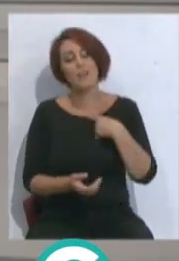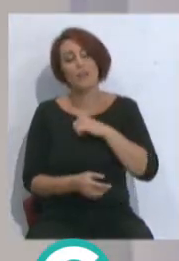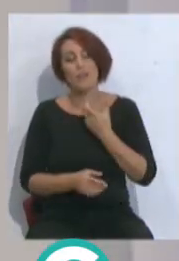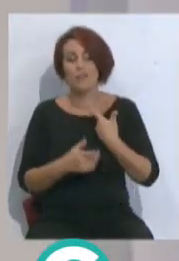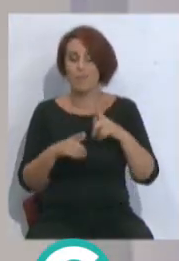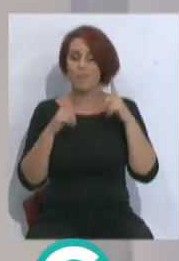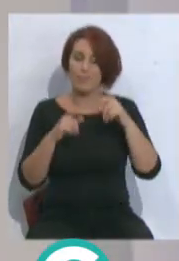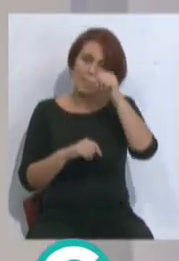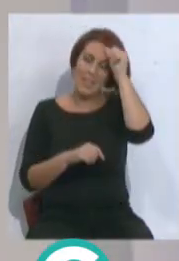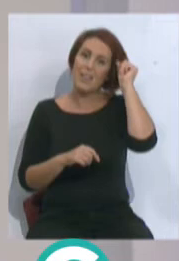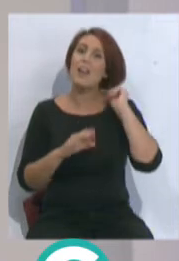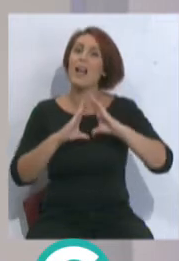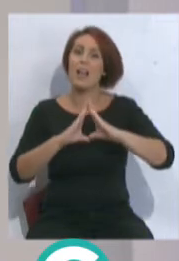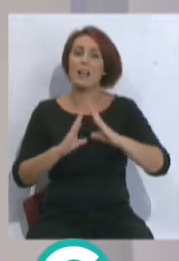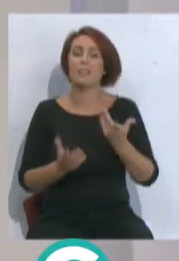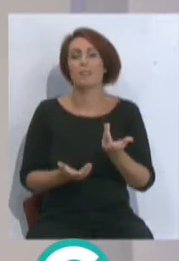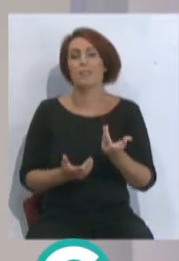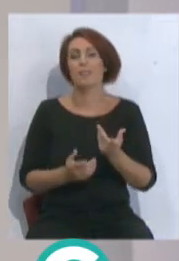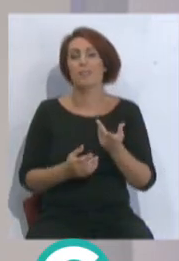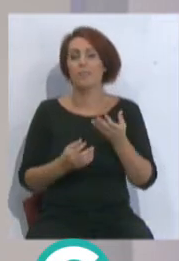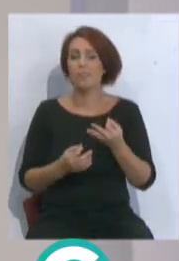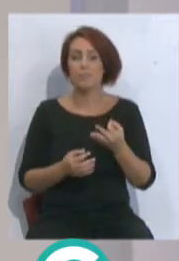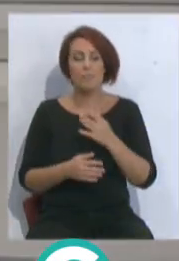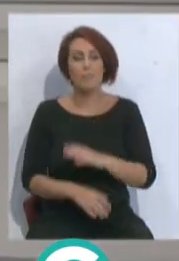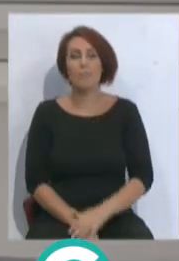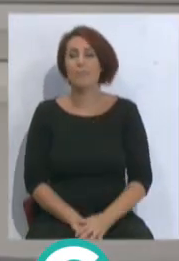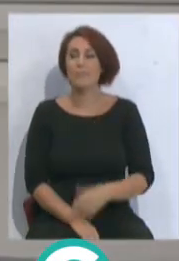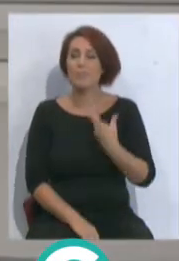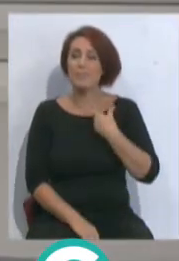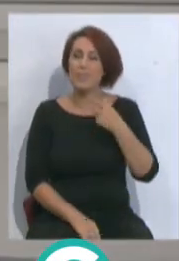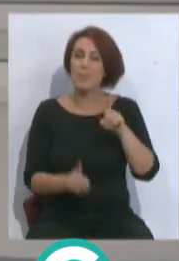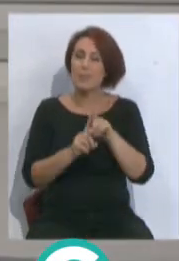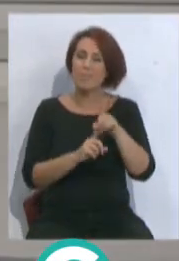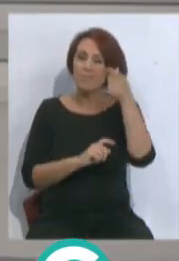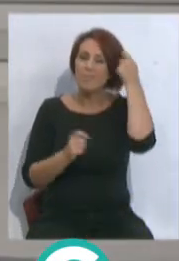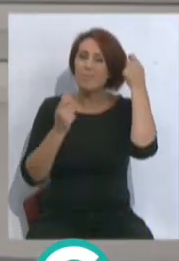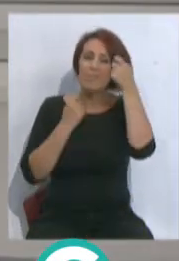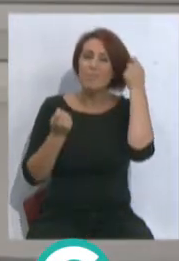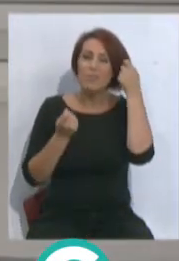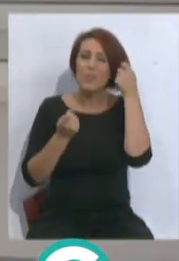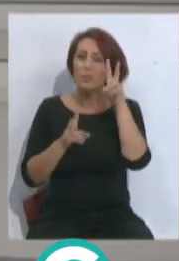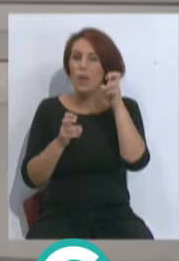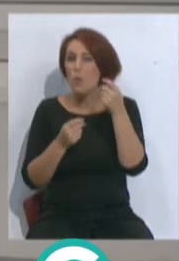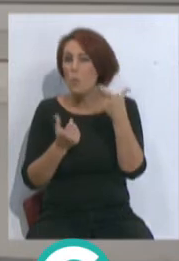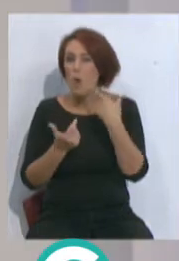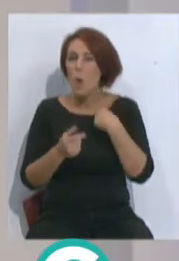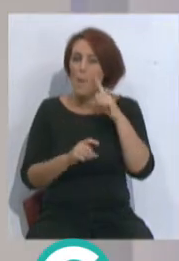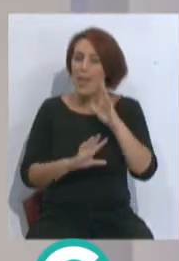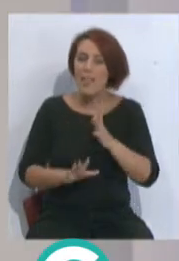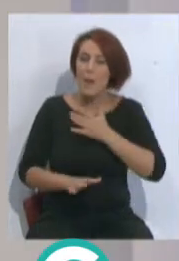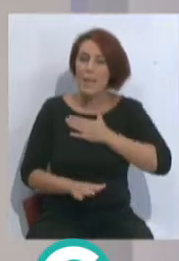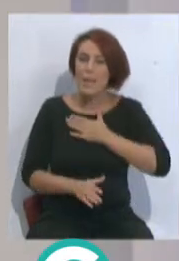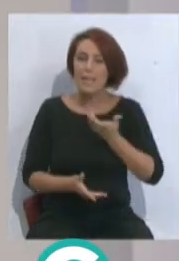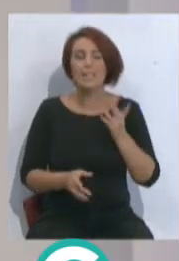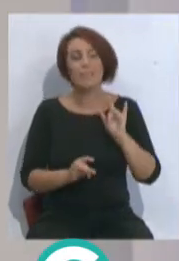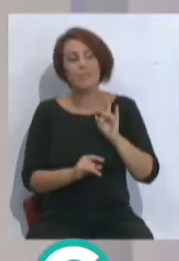Siempre dando la cara. Así es, ¿no? Siempre dando la cara, hasta los peores momentos. Y el nuevo look ese tiene algo que ve cuando yo jugaba un poco así. Esto es que me quiere agradecer al